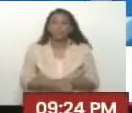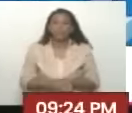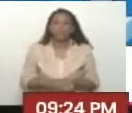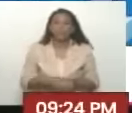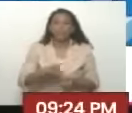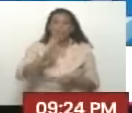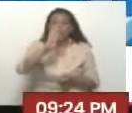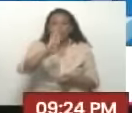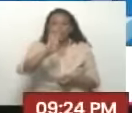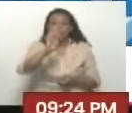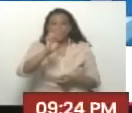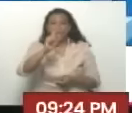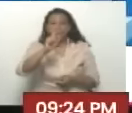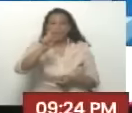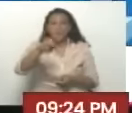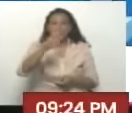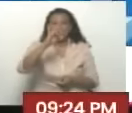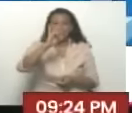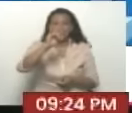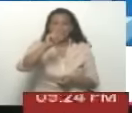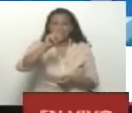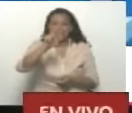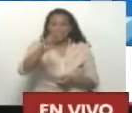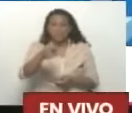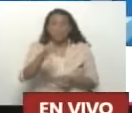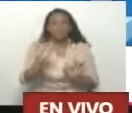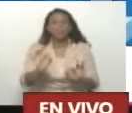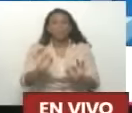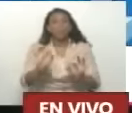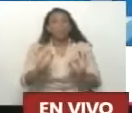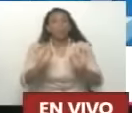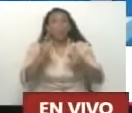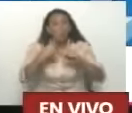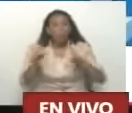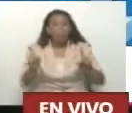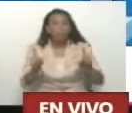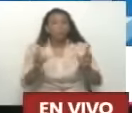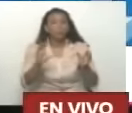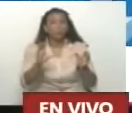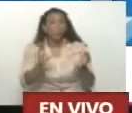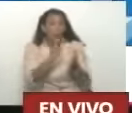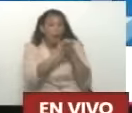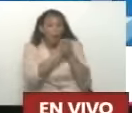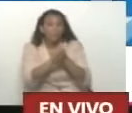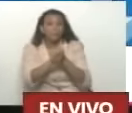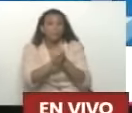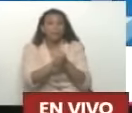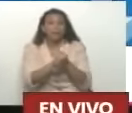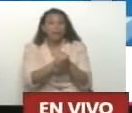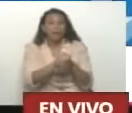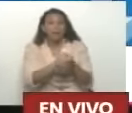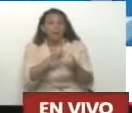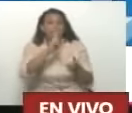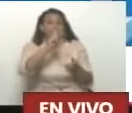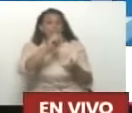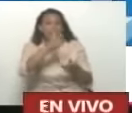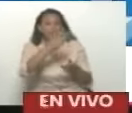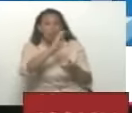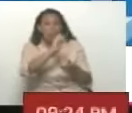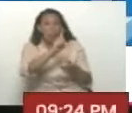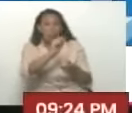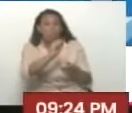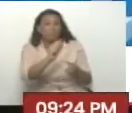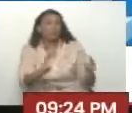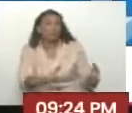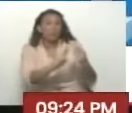delegación de diputados, diputadas, encabezadas por el compañero Nicolás Ernesto Maduro Guerra para